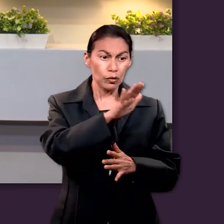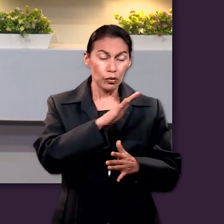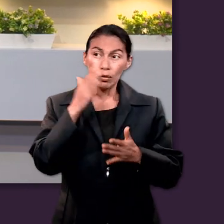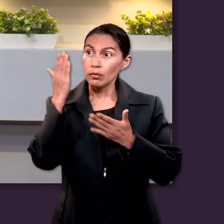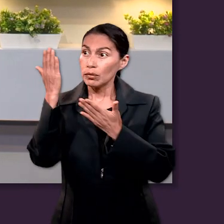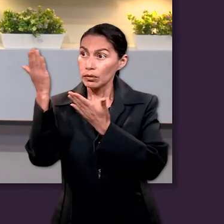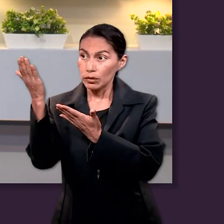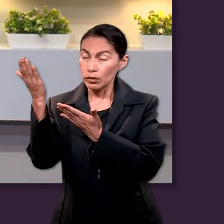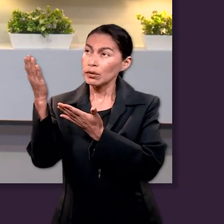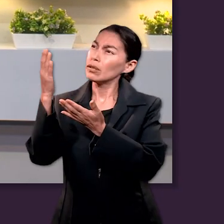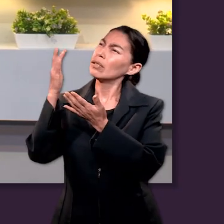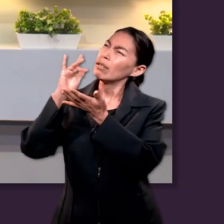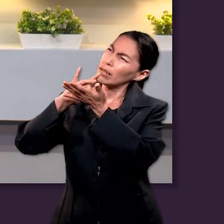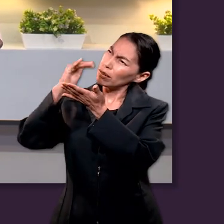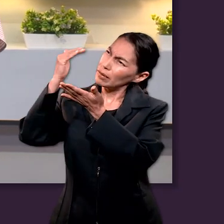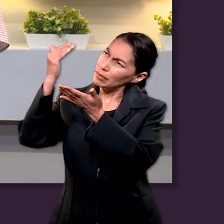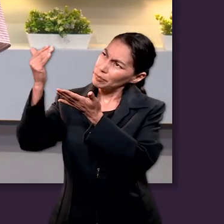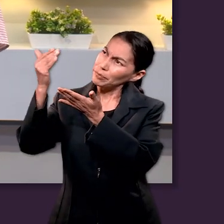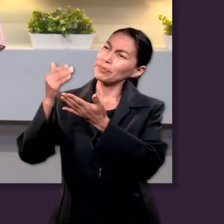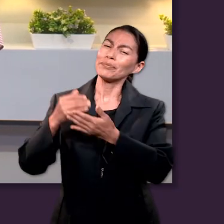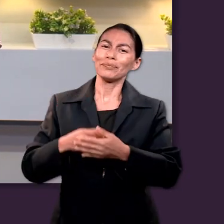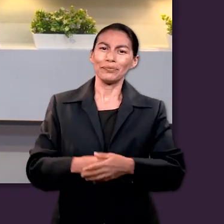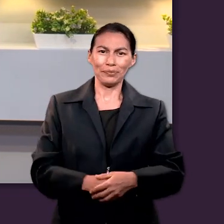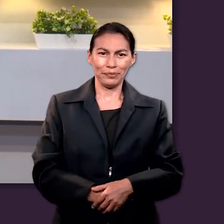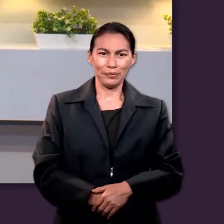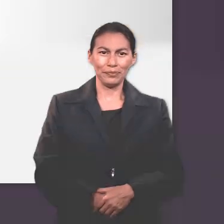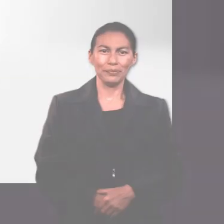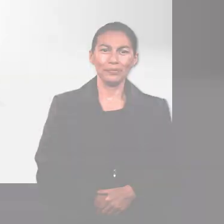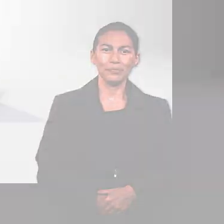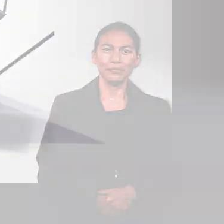en toda oración y ruego, con acción de gracias.